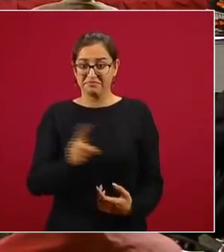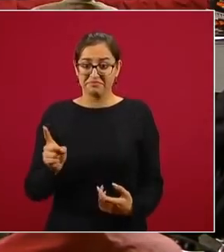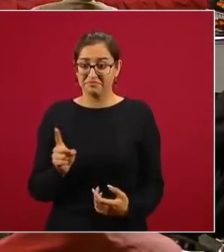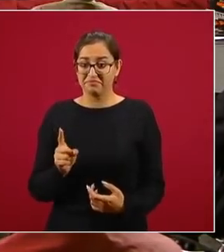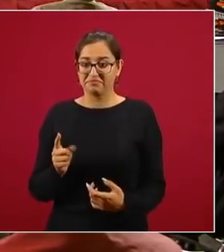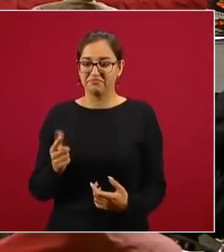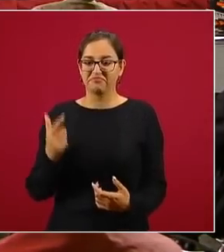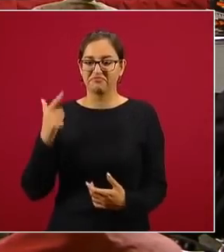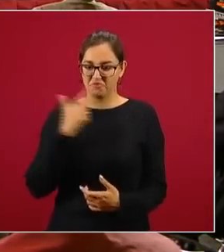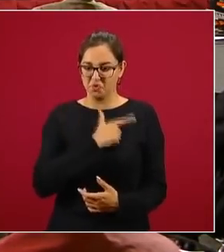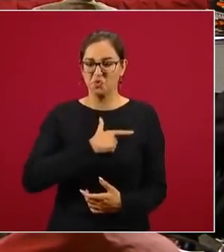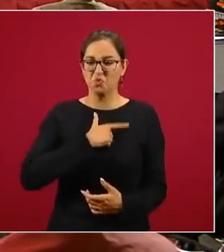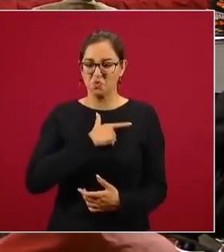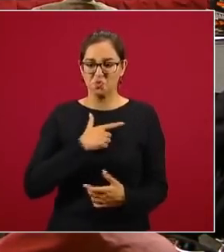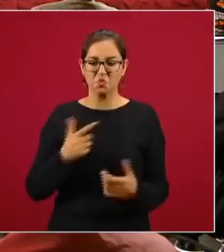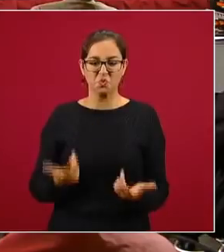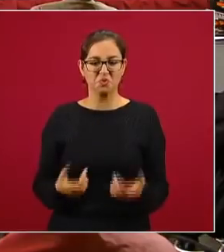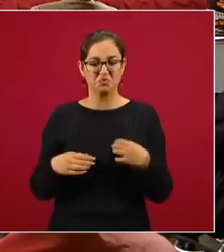gozar